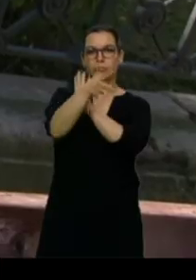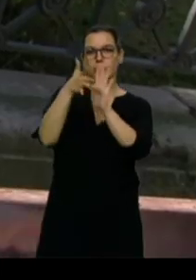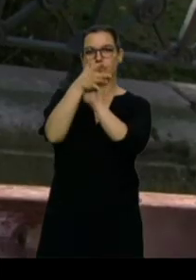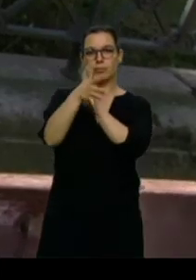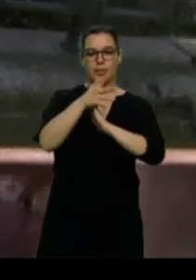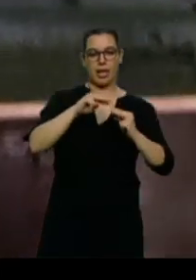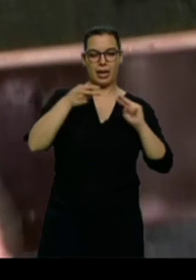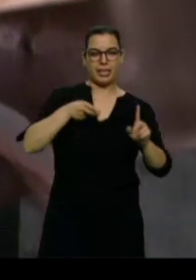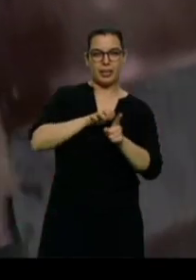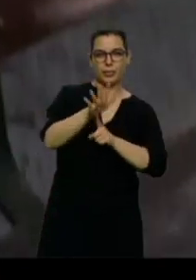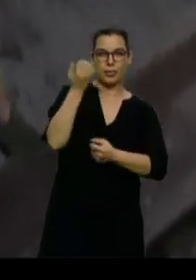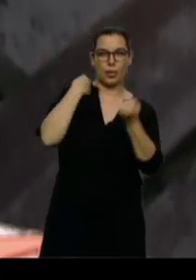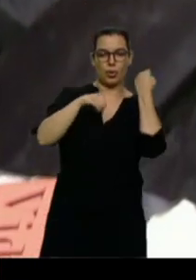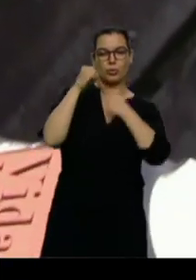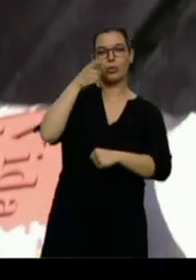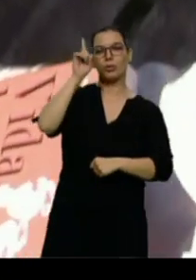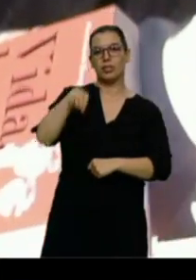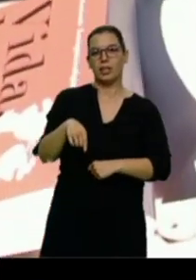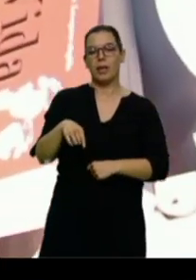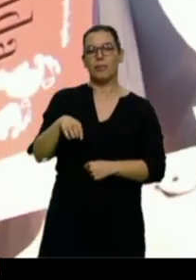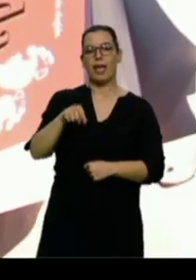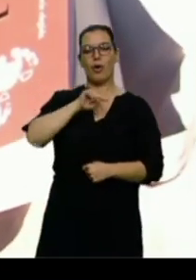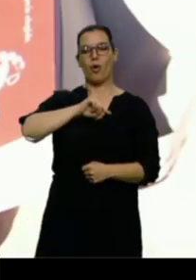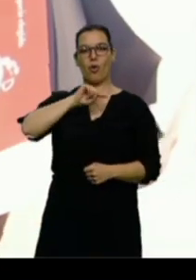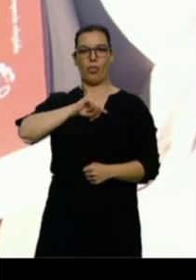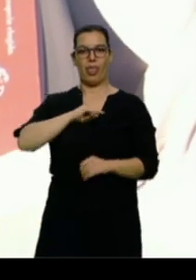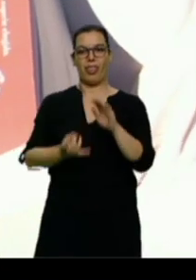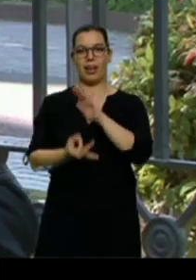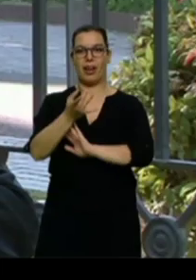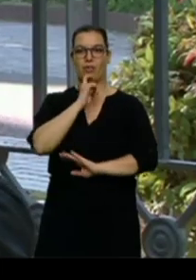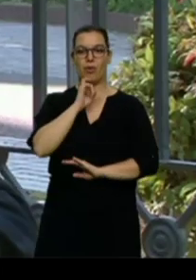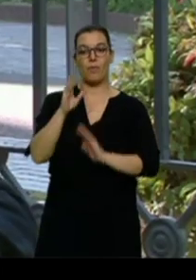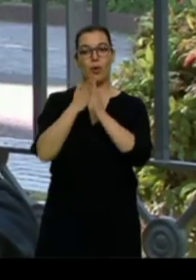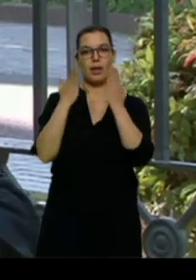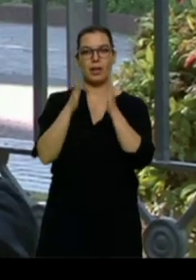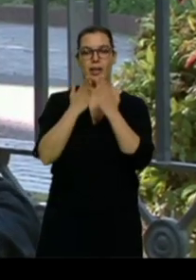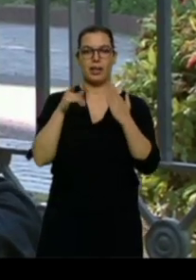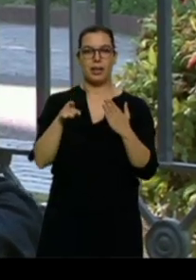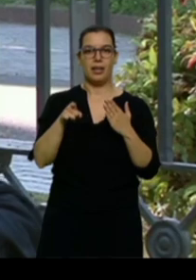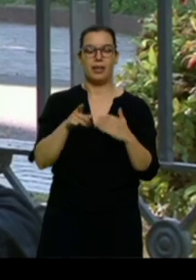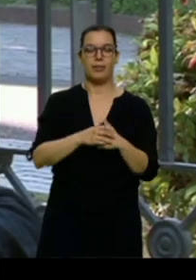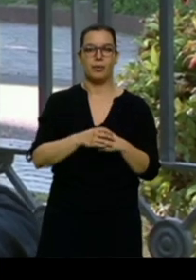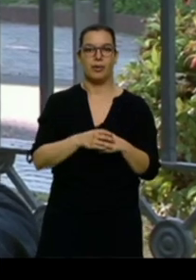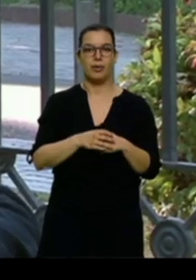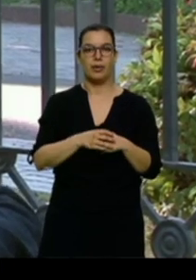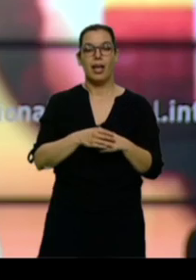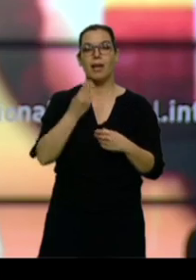conducta o el origen de la consciencia, un libro sobre el mayor espectáculo. El mayor show del planeta es la vida.